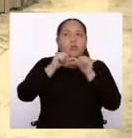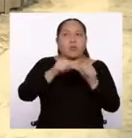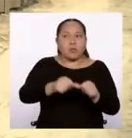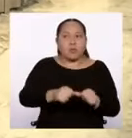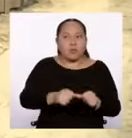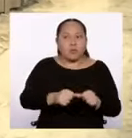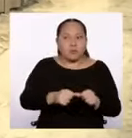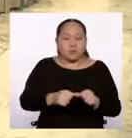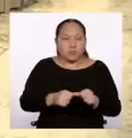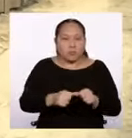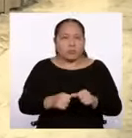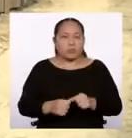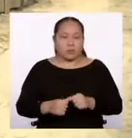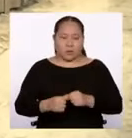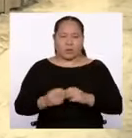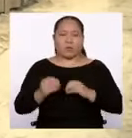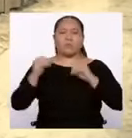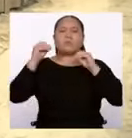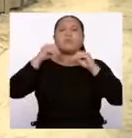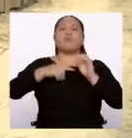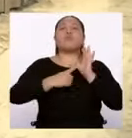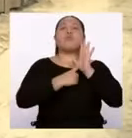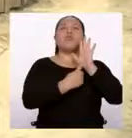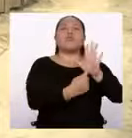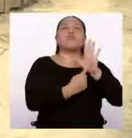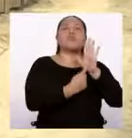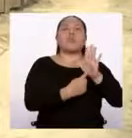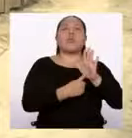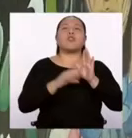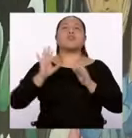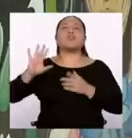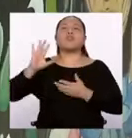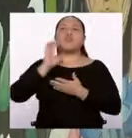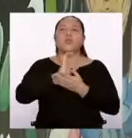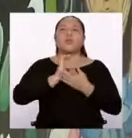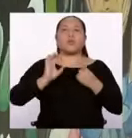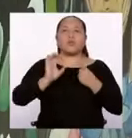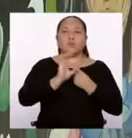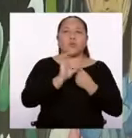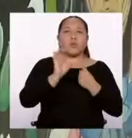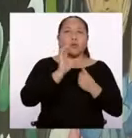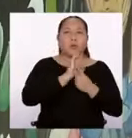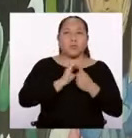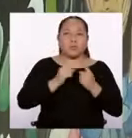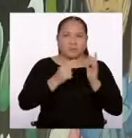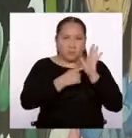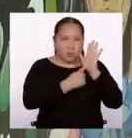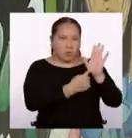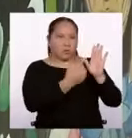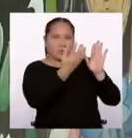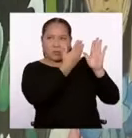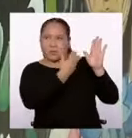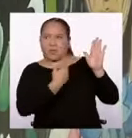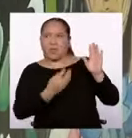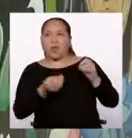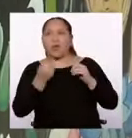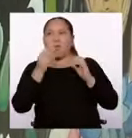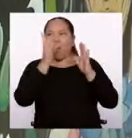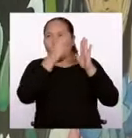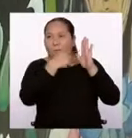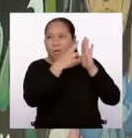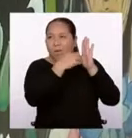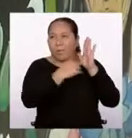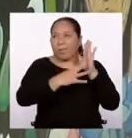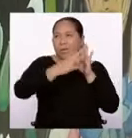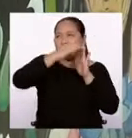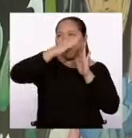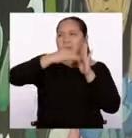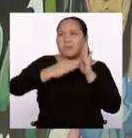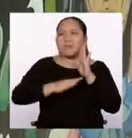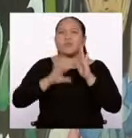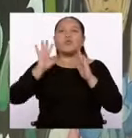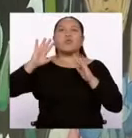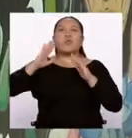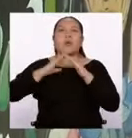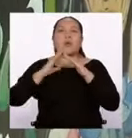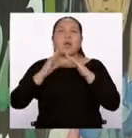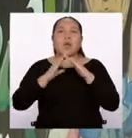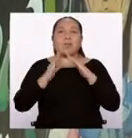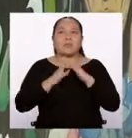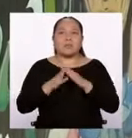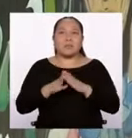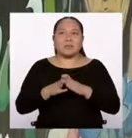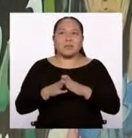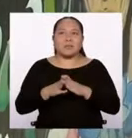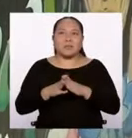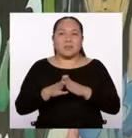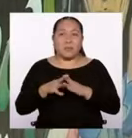mantener viva su cultura. Muestra de ello, esto, miren, cómo decoran las fachadas de sus casas